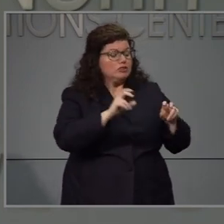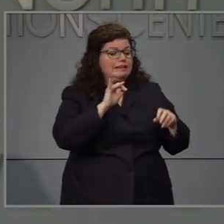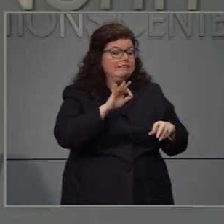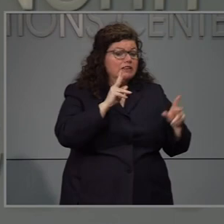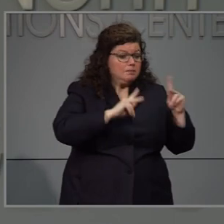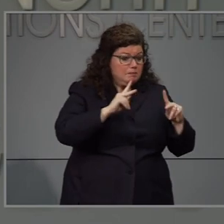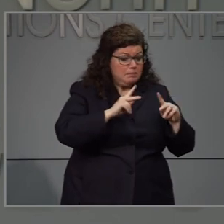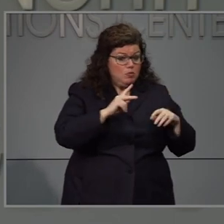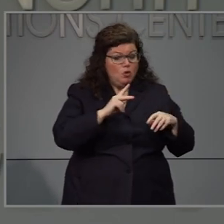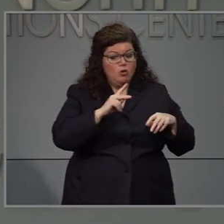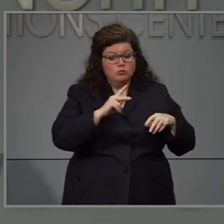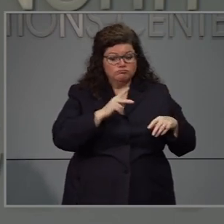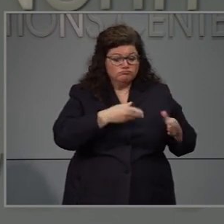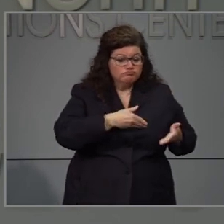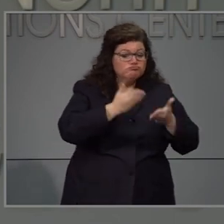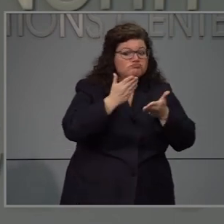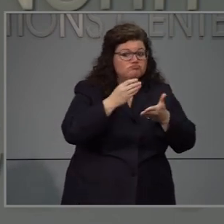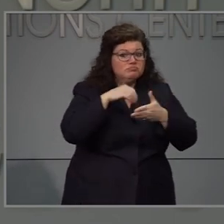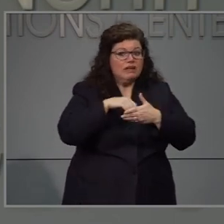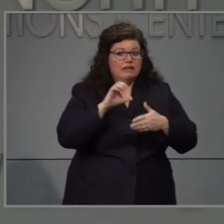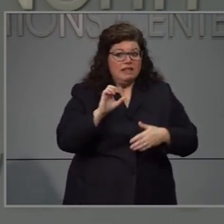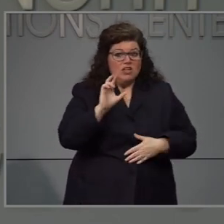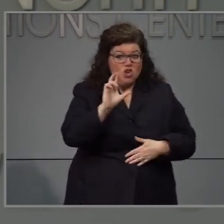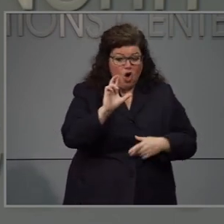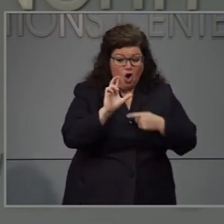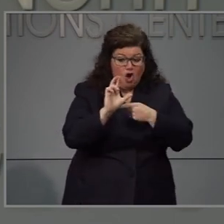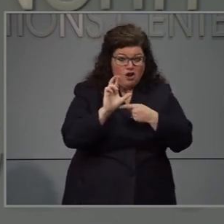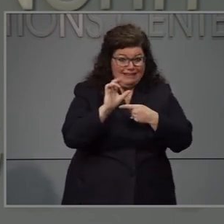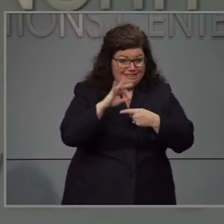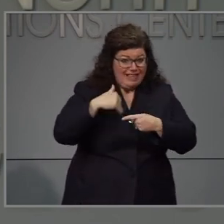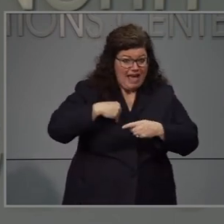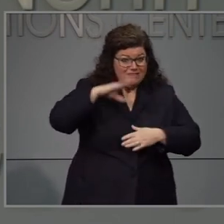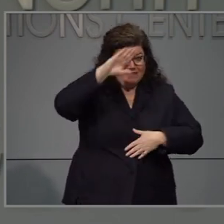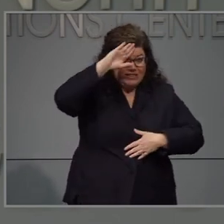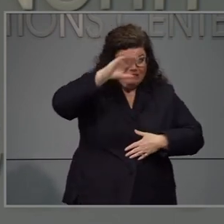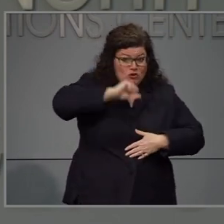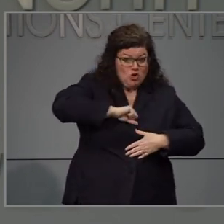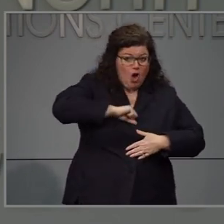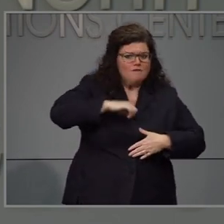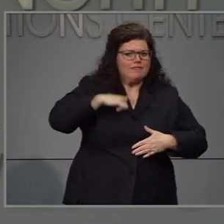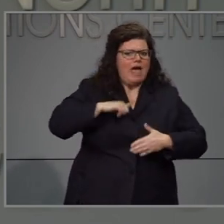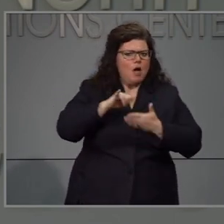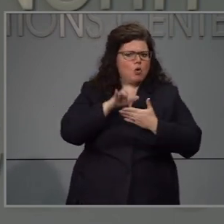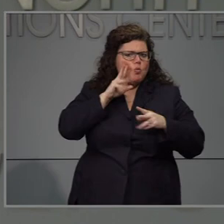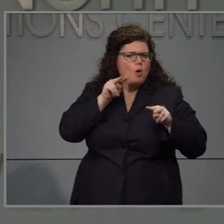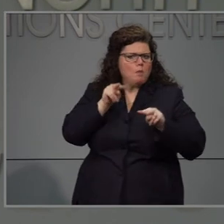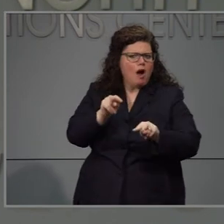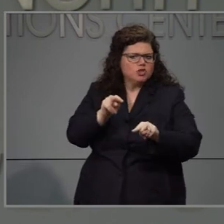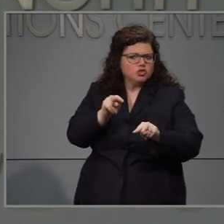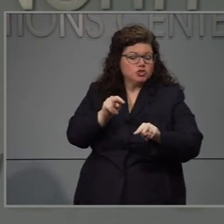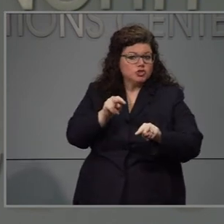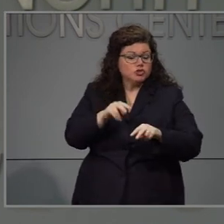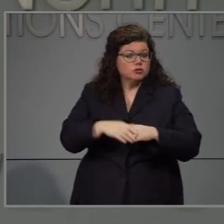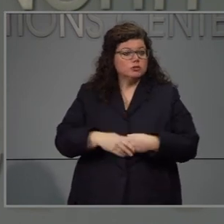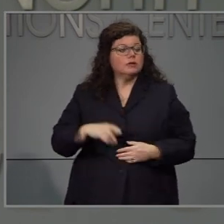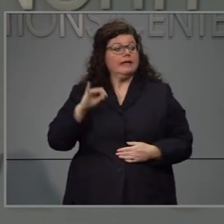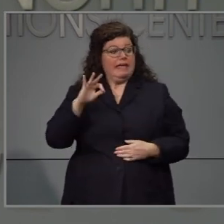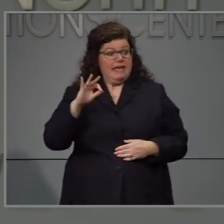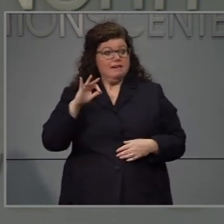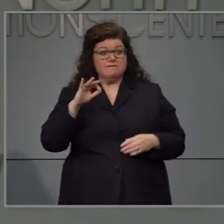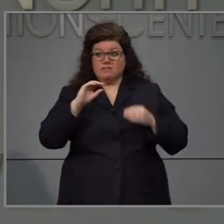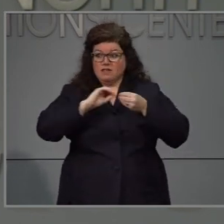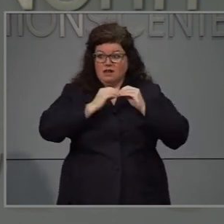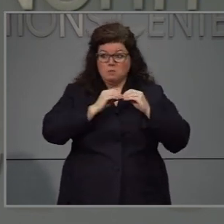previos a COVID-19 o los síntomas que presentan a la sala de emergencia. Vamos a saber cómo vamos.